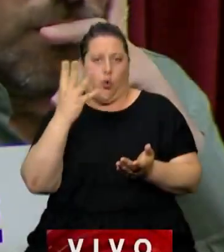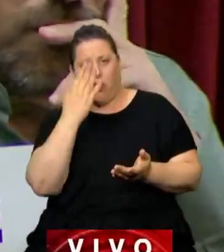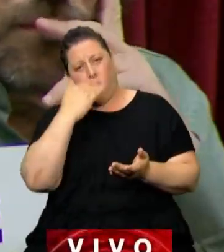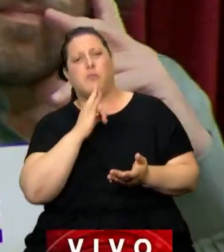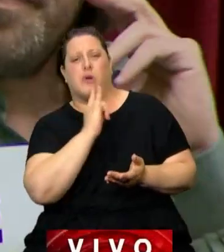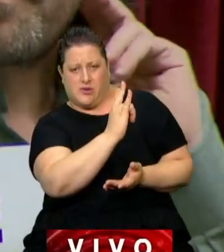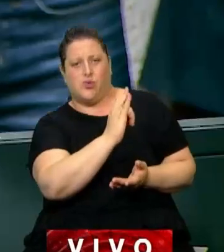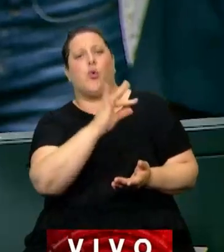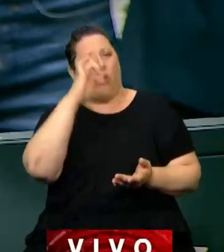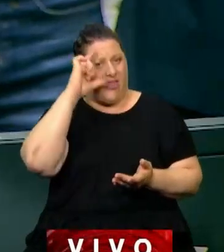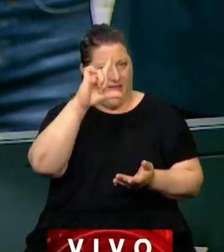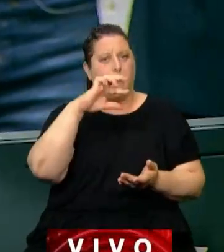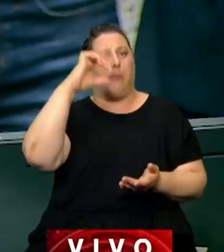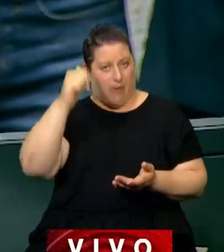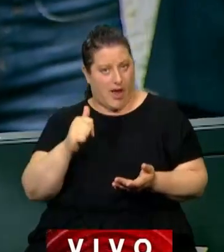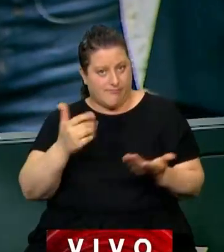Diputado Ferraro.